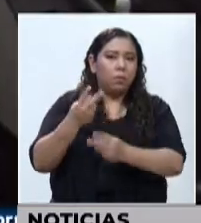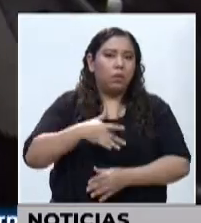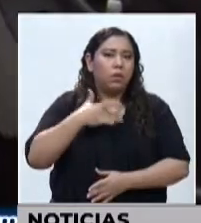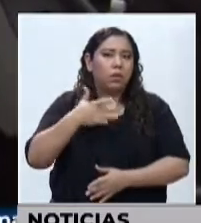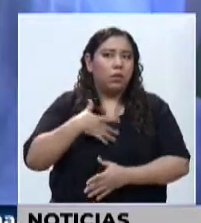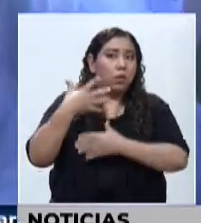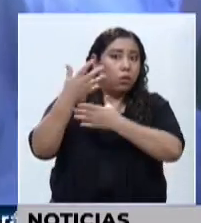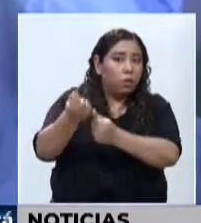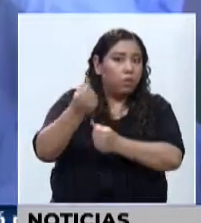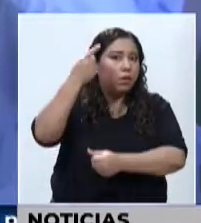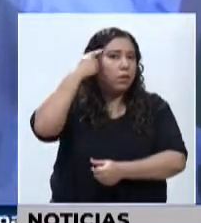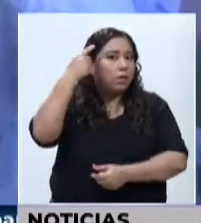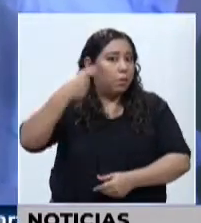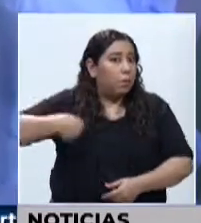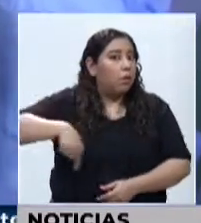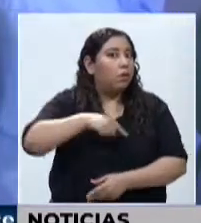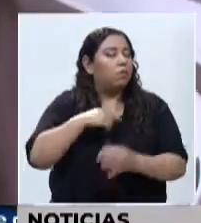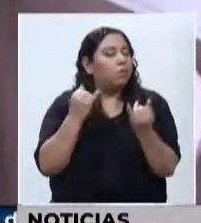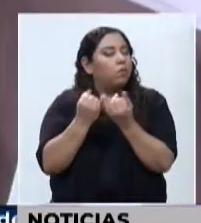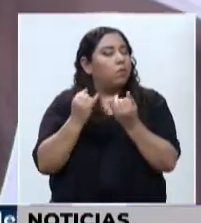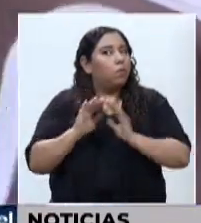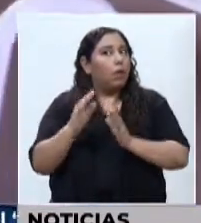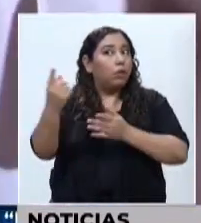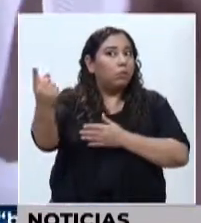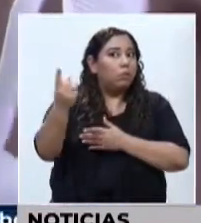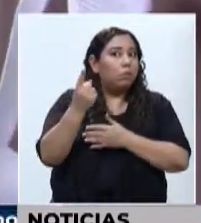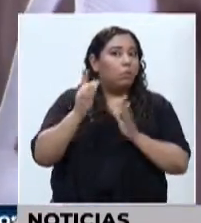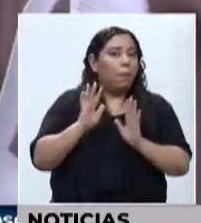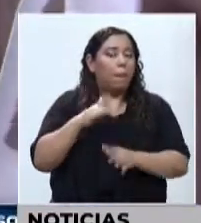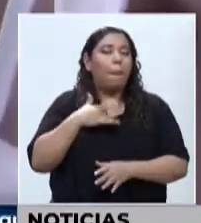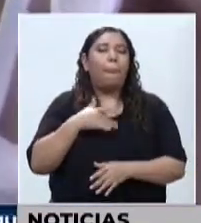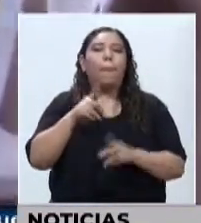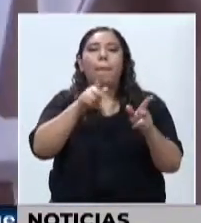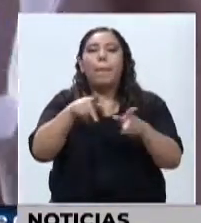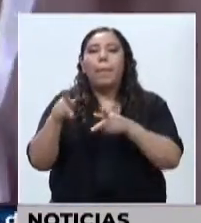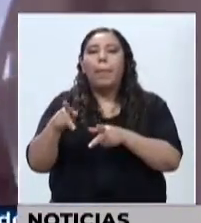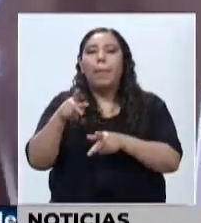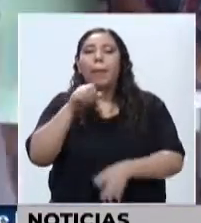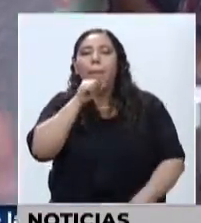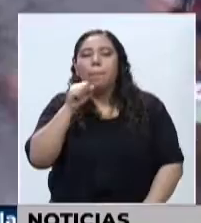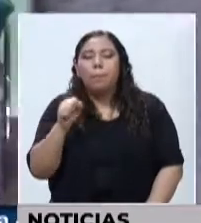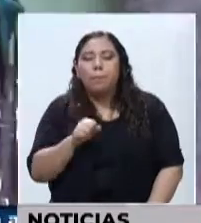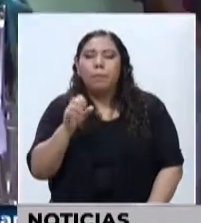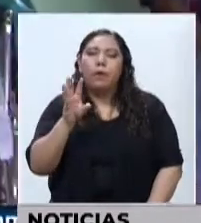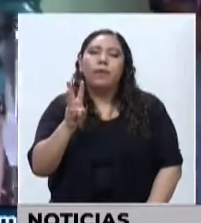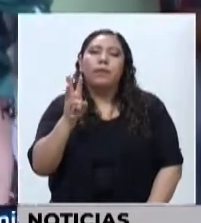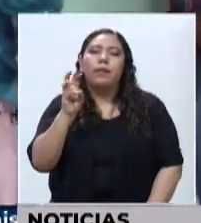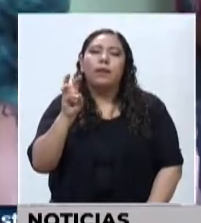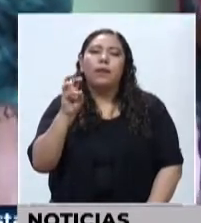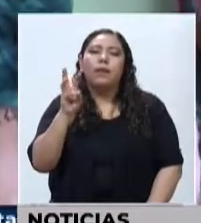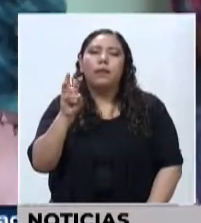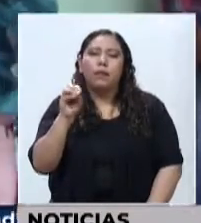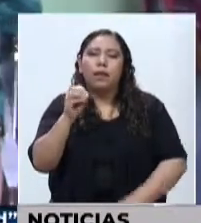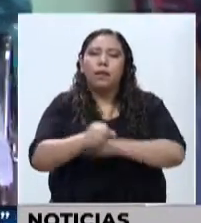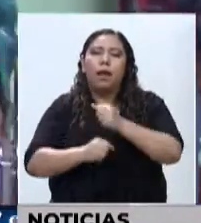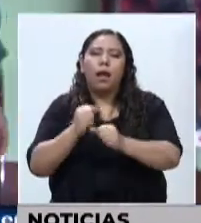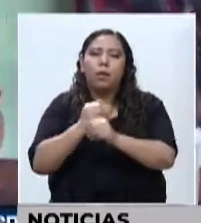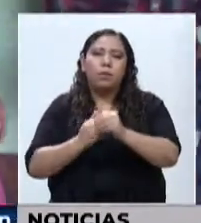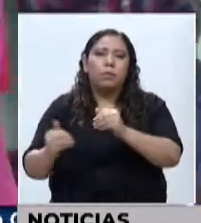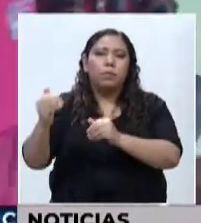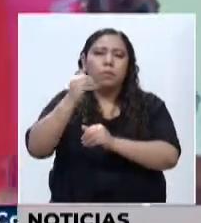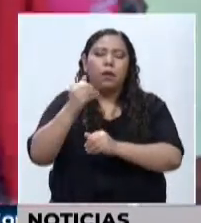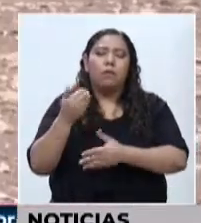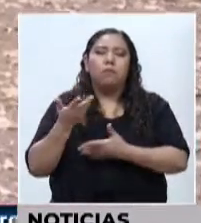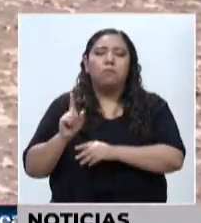nosotros también. Asimismo, con alegría y satisfacción, los adultos mayores de 60 años de dichos lugares llegaron a pie y en sus